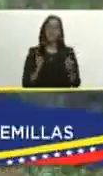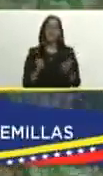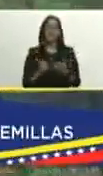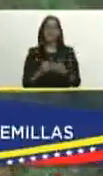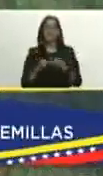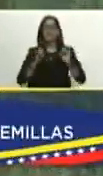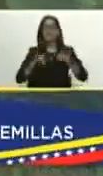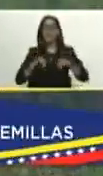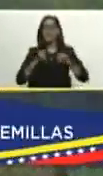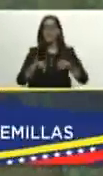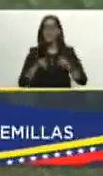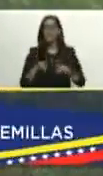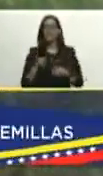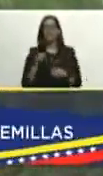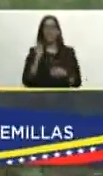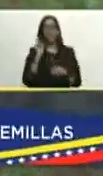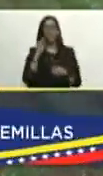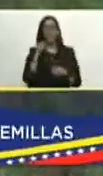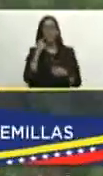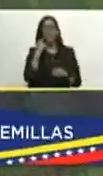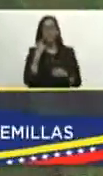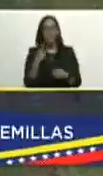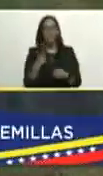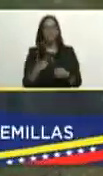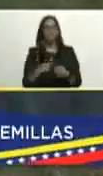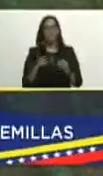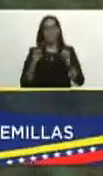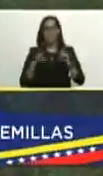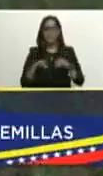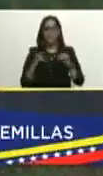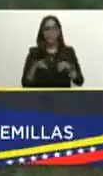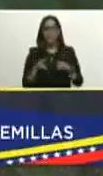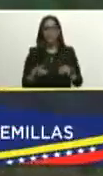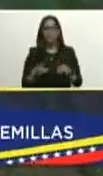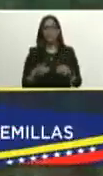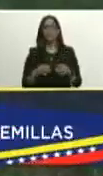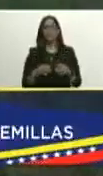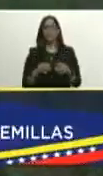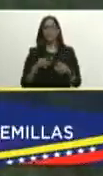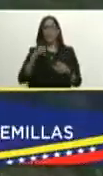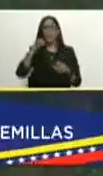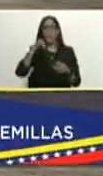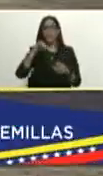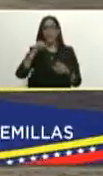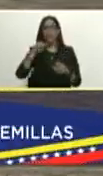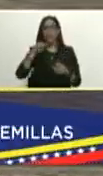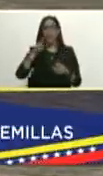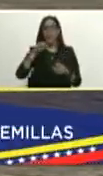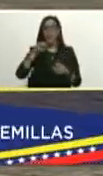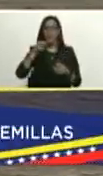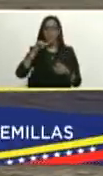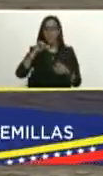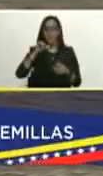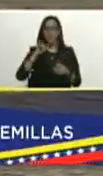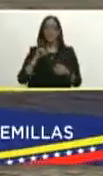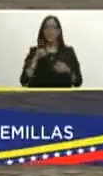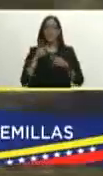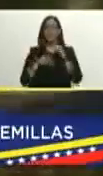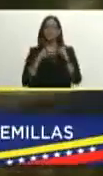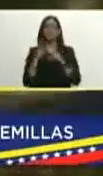esta semilla que usted está viendo aquí semilla manglares esta semilla manglares es producida presidente